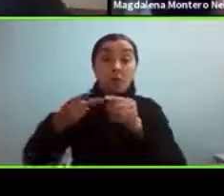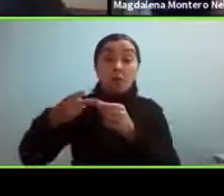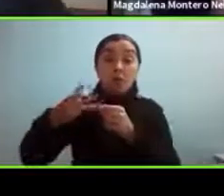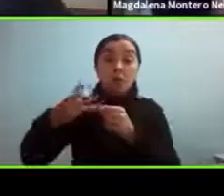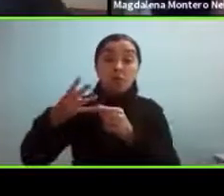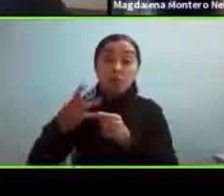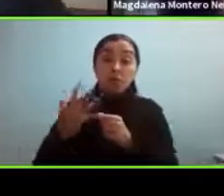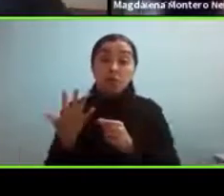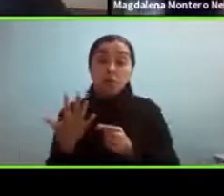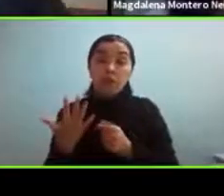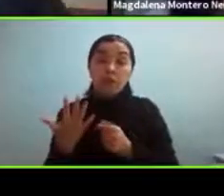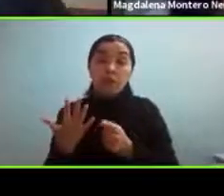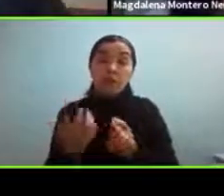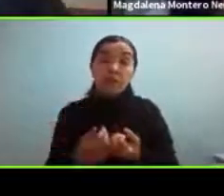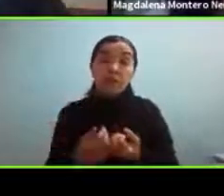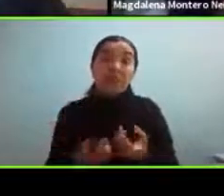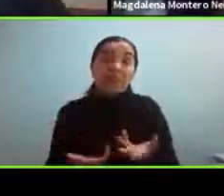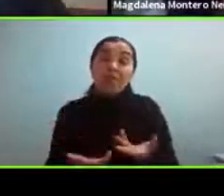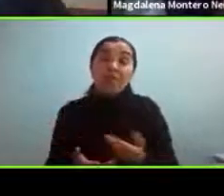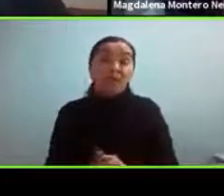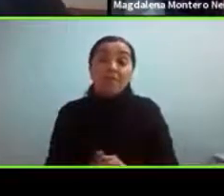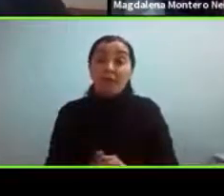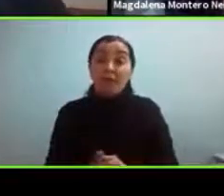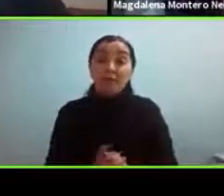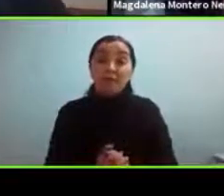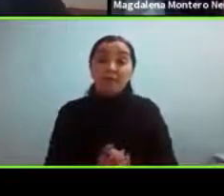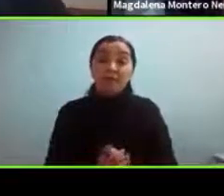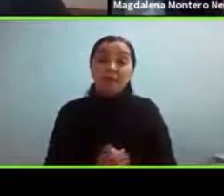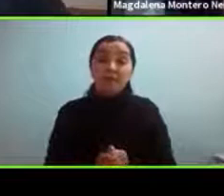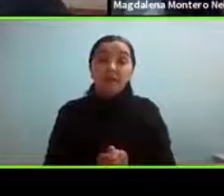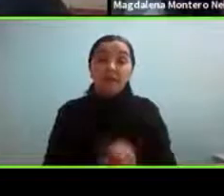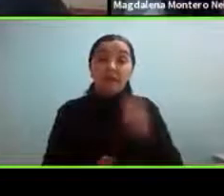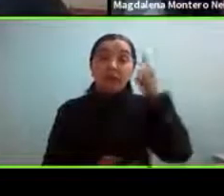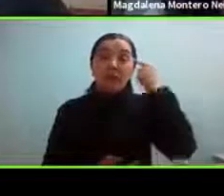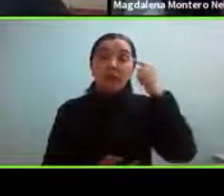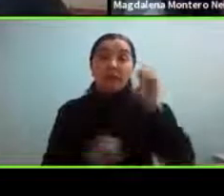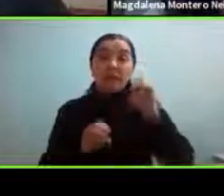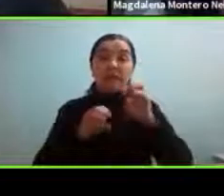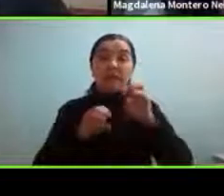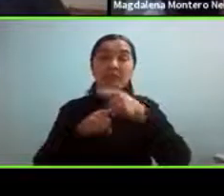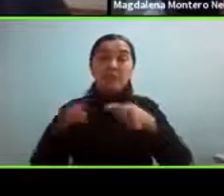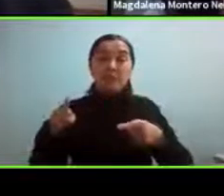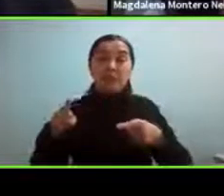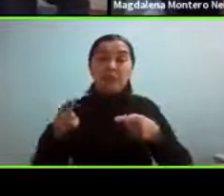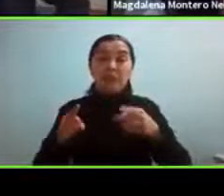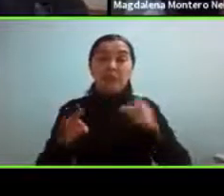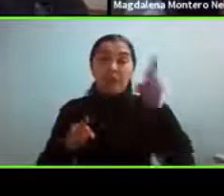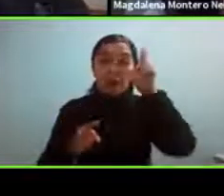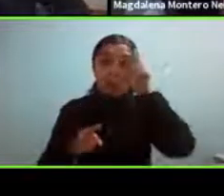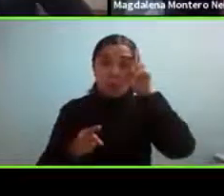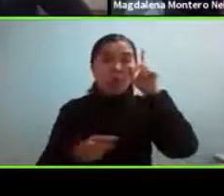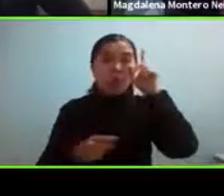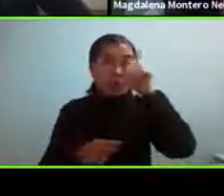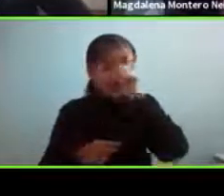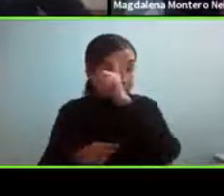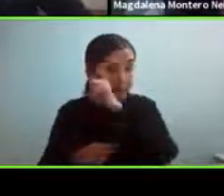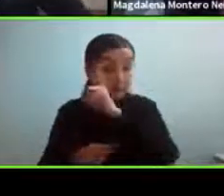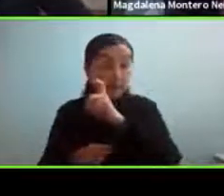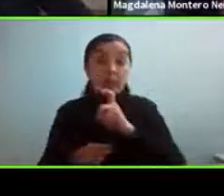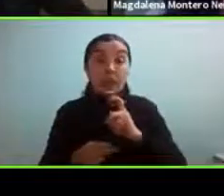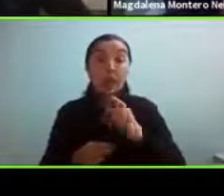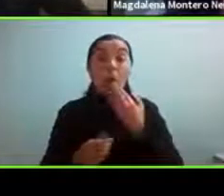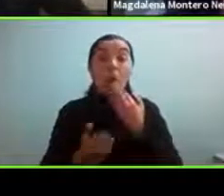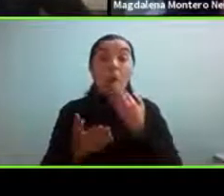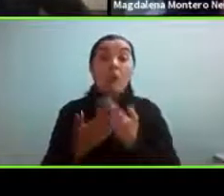un contexto pero en la media sí recuerdo tener como dificultad cuando la